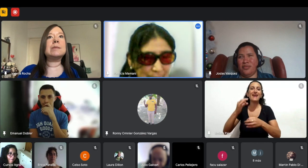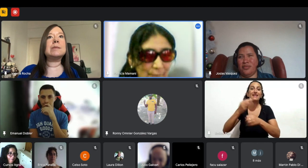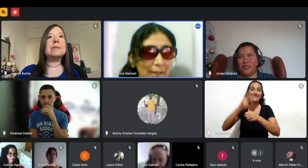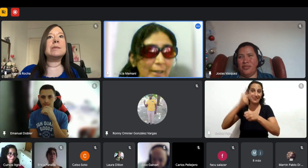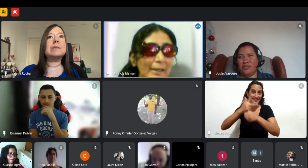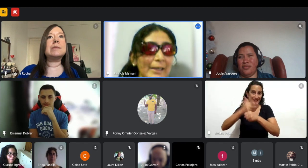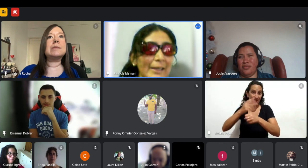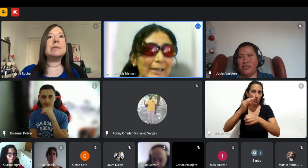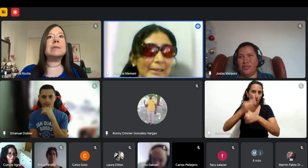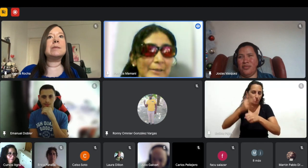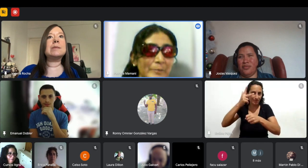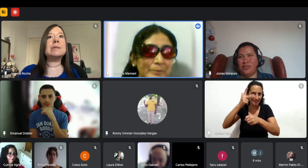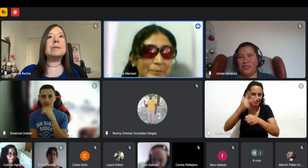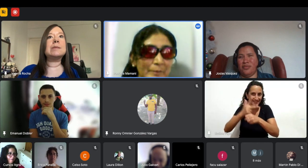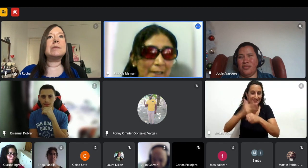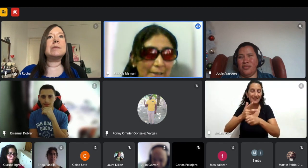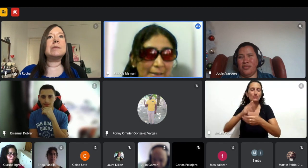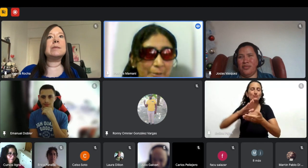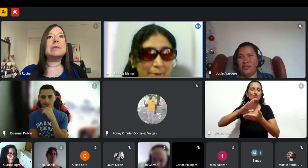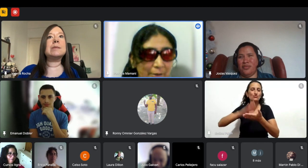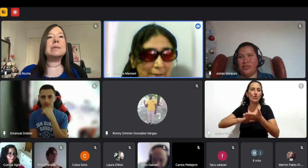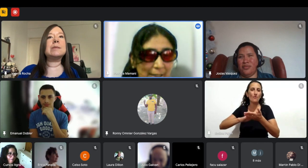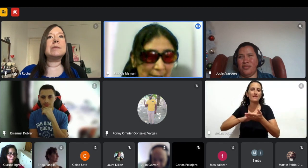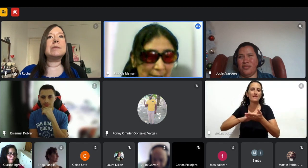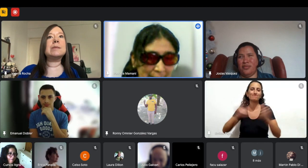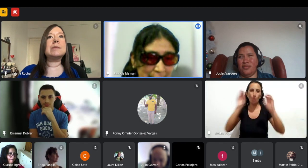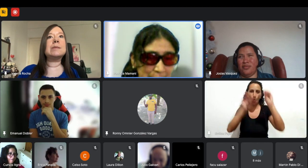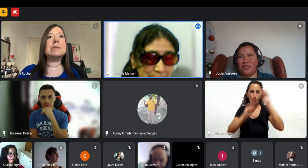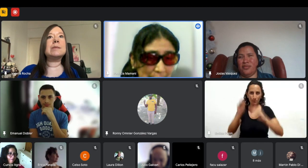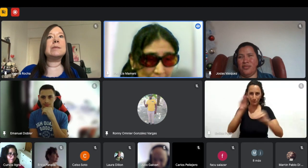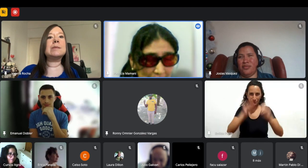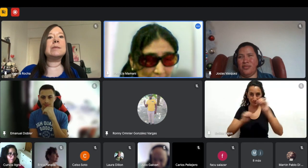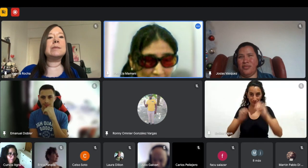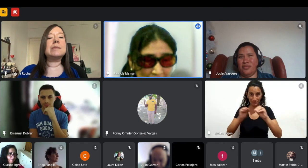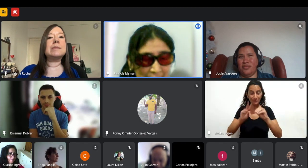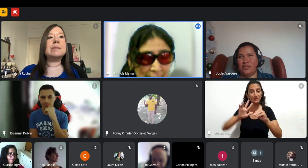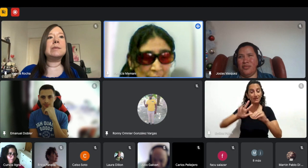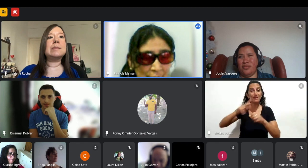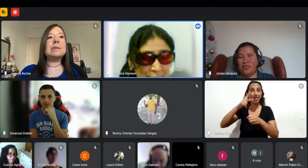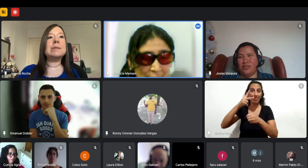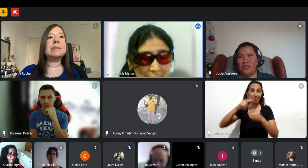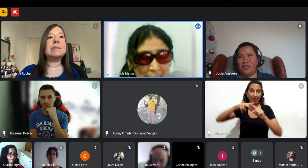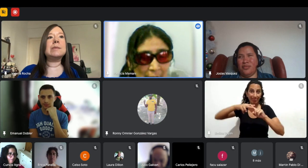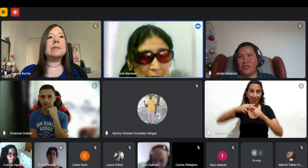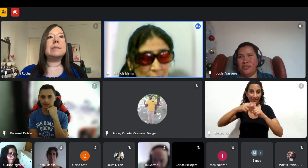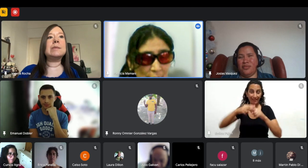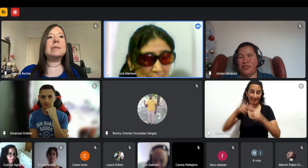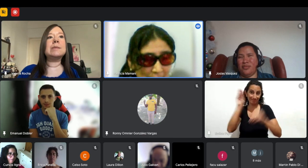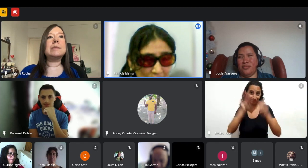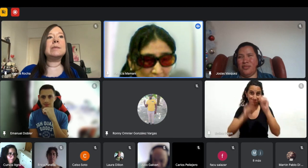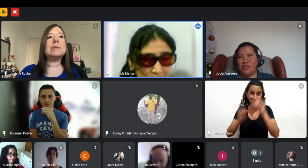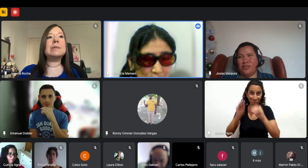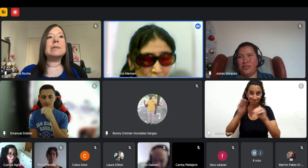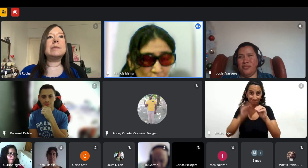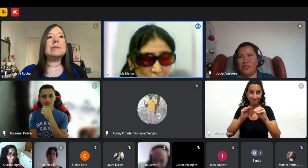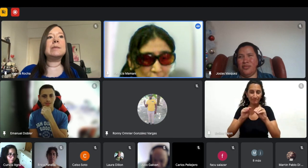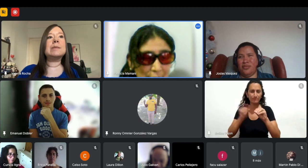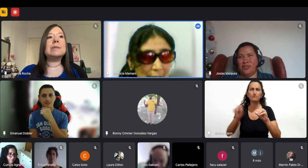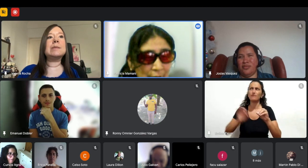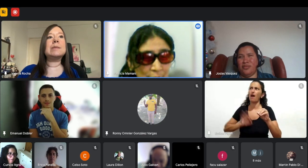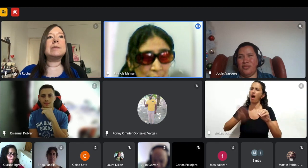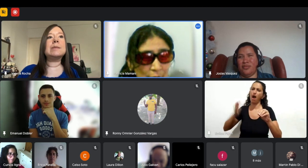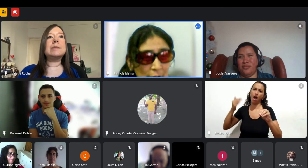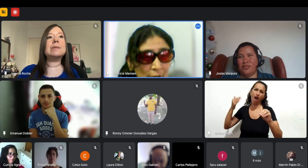así que bueno hice la tecnicatura en ese entonces también esto estoy hablando hace muchos